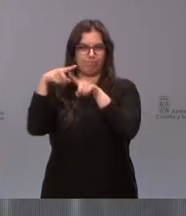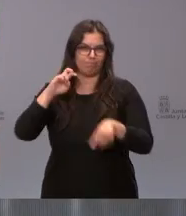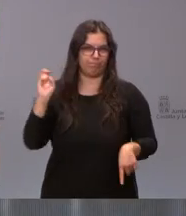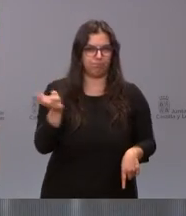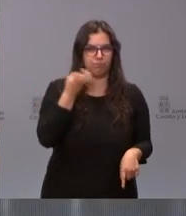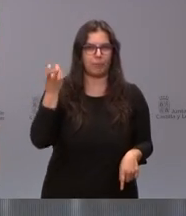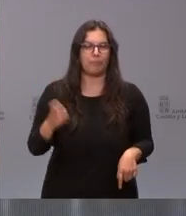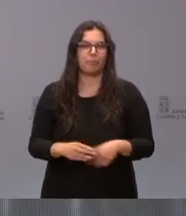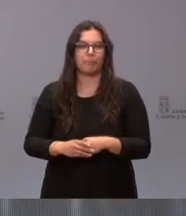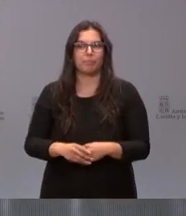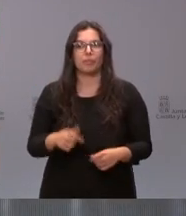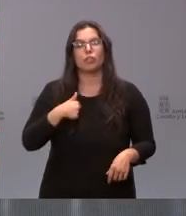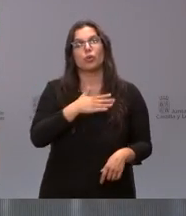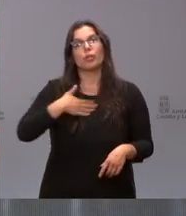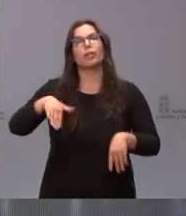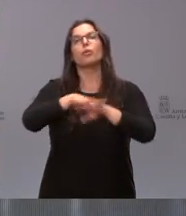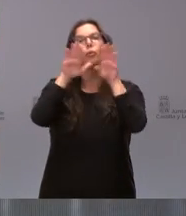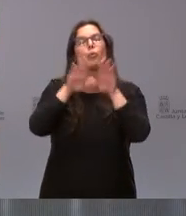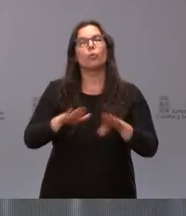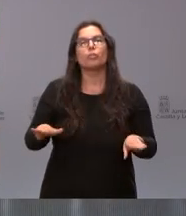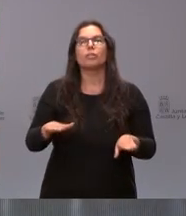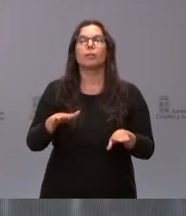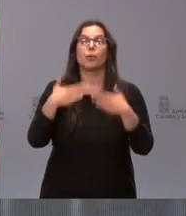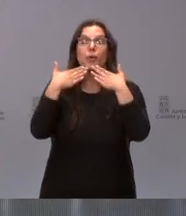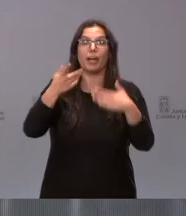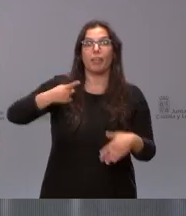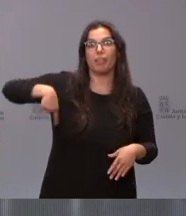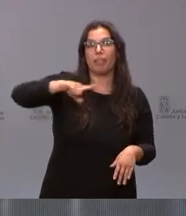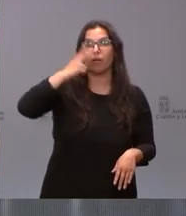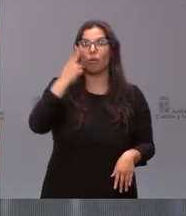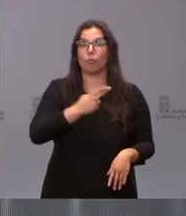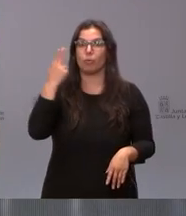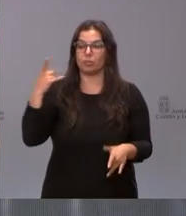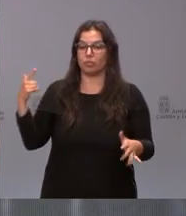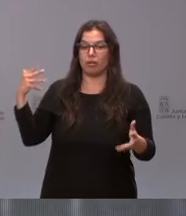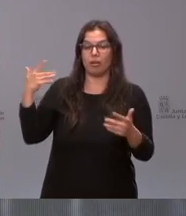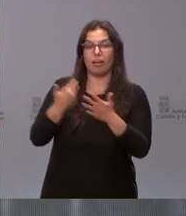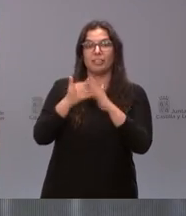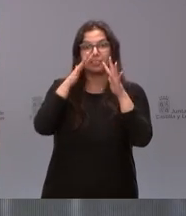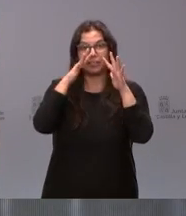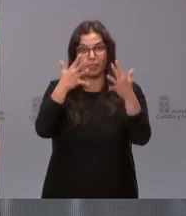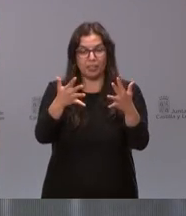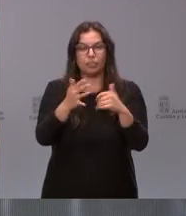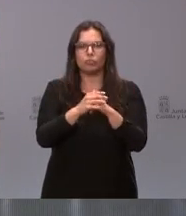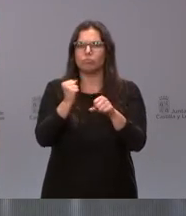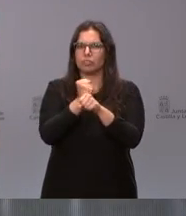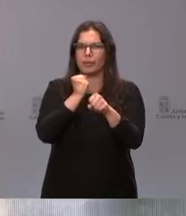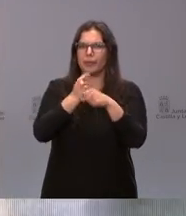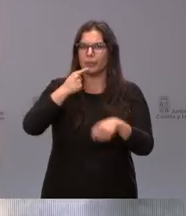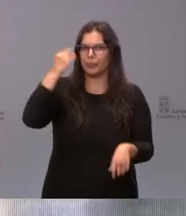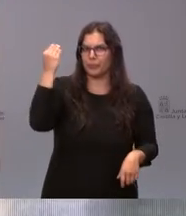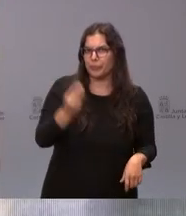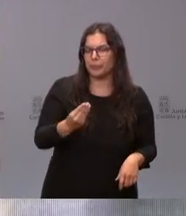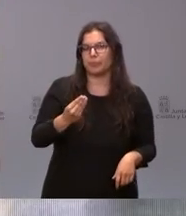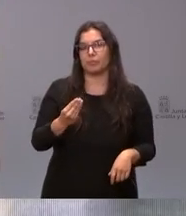yo quiero concluir agradeciendo su compromiso a lo largo de estos diez años esa gran labor el